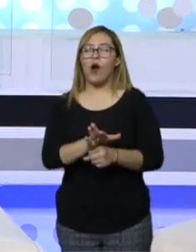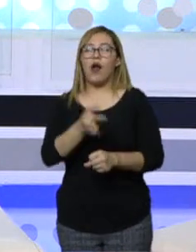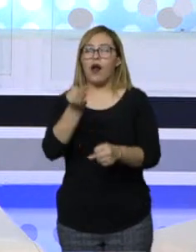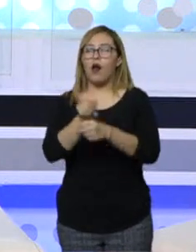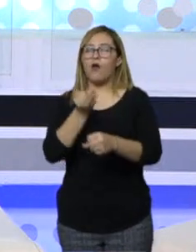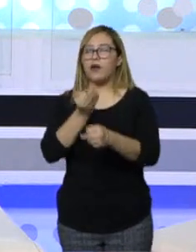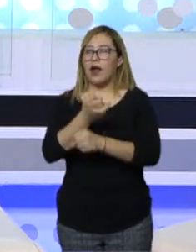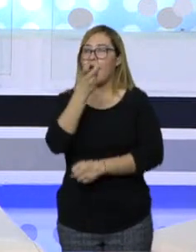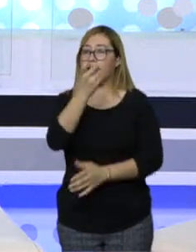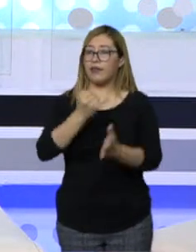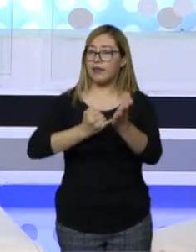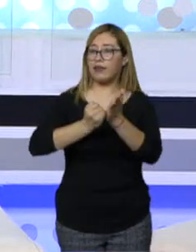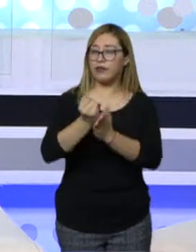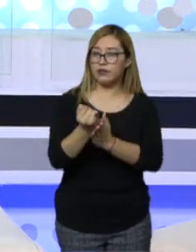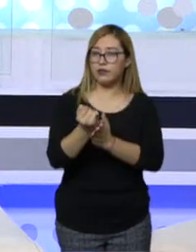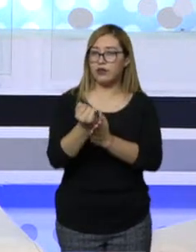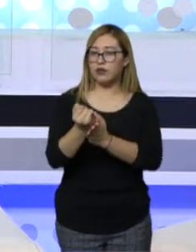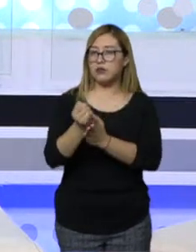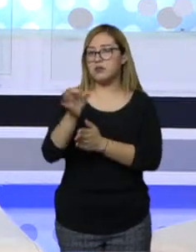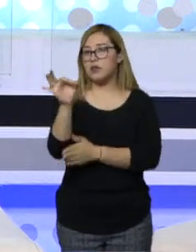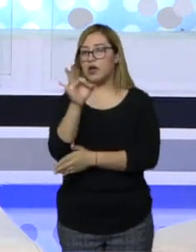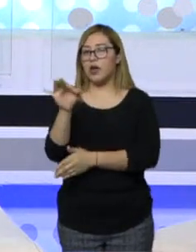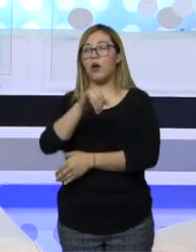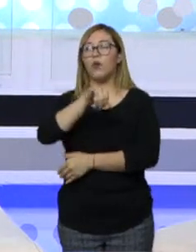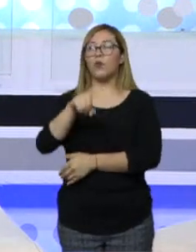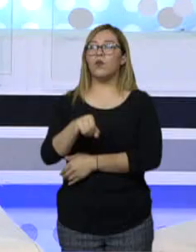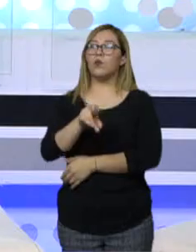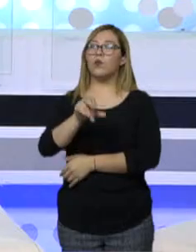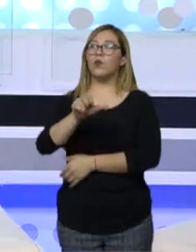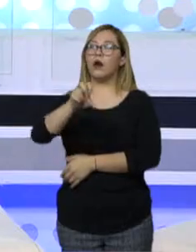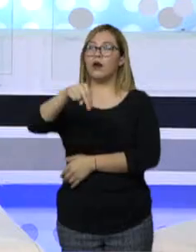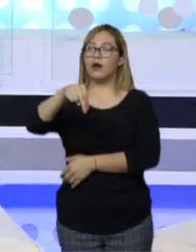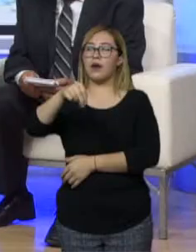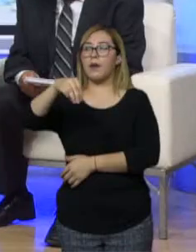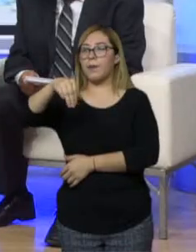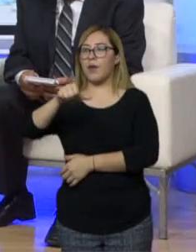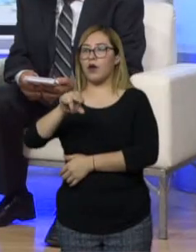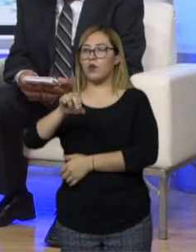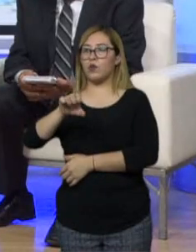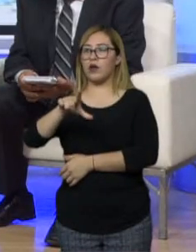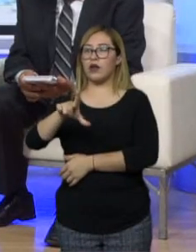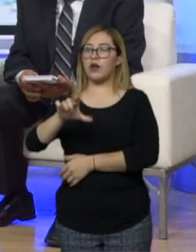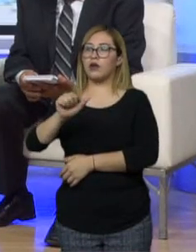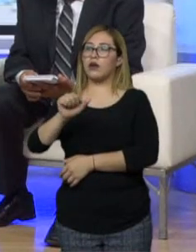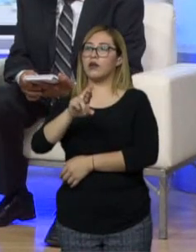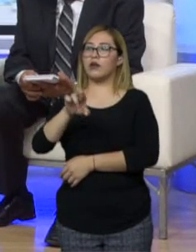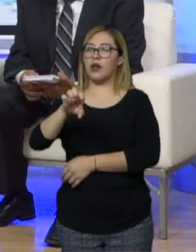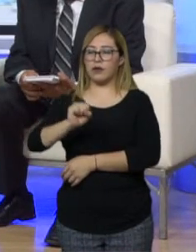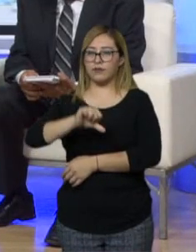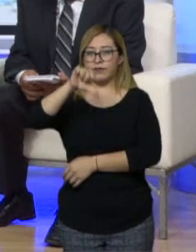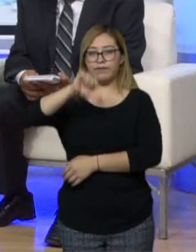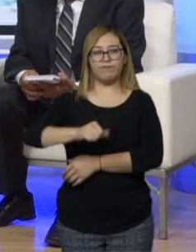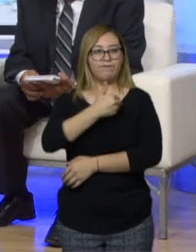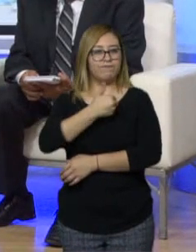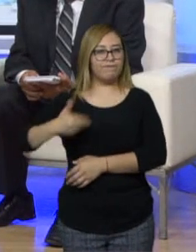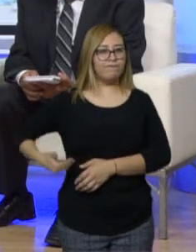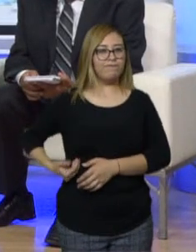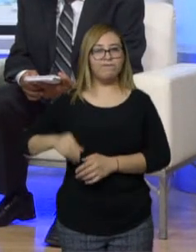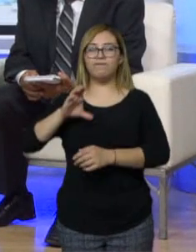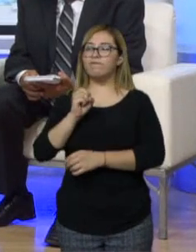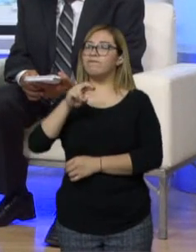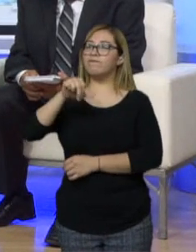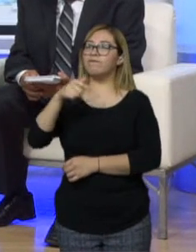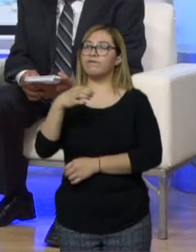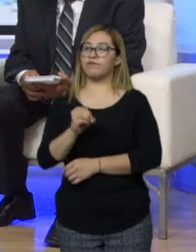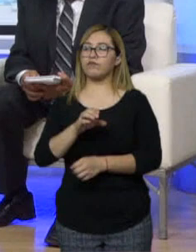esta decisión? El que Juan Manuel Carreras López sea hoy en día el presidente de Conajo. ¿Ventajas para San Luis Potosí?